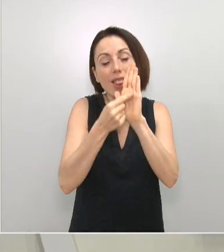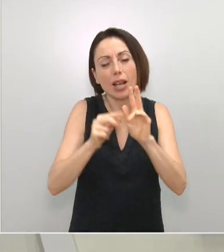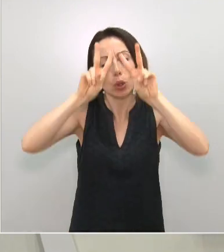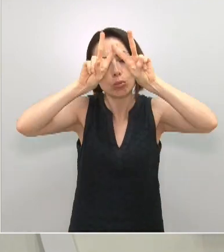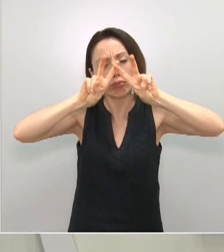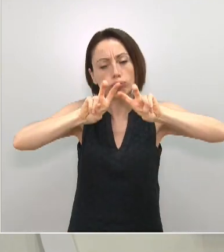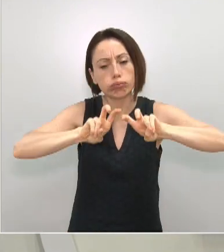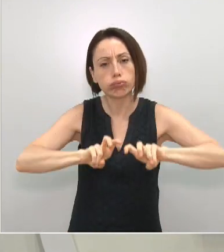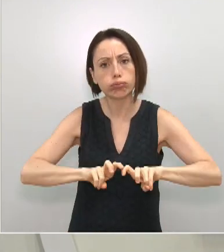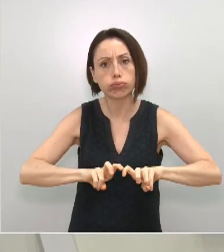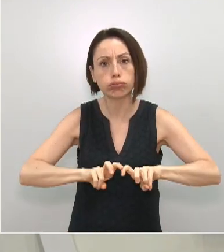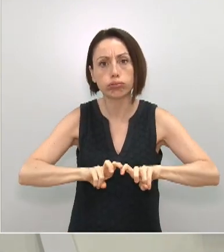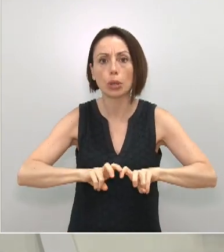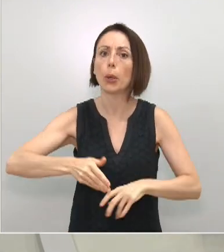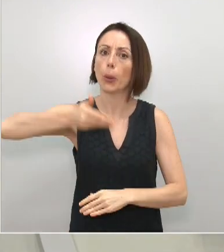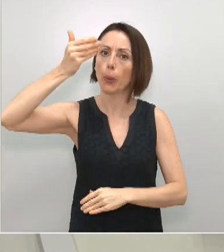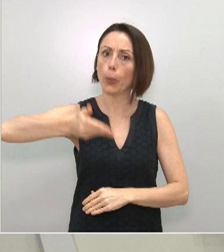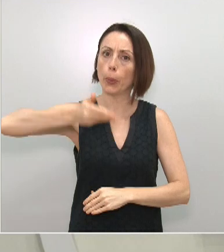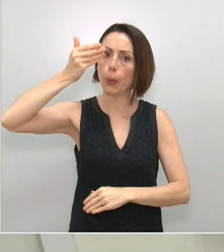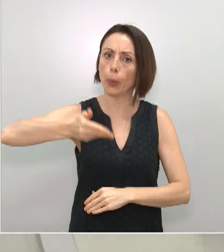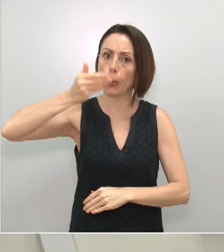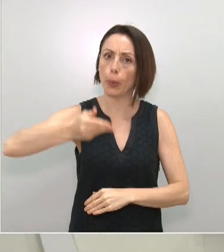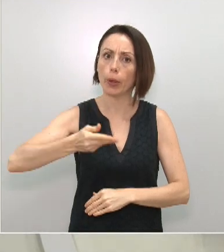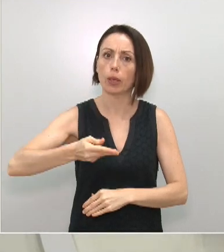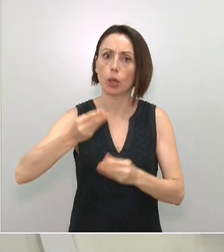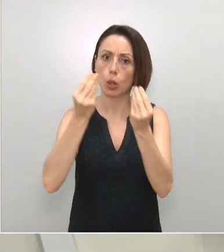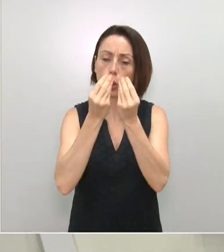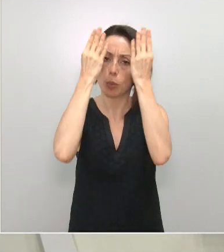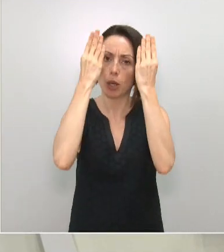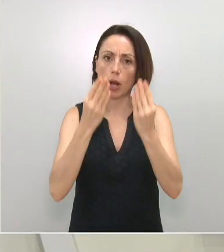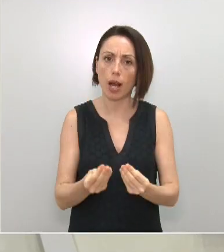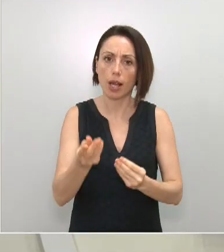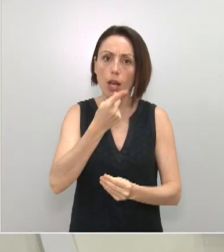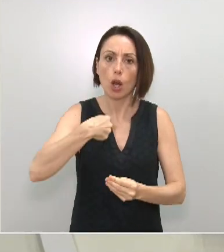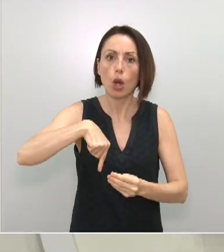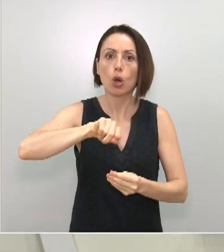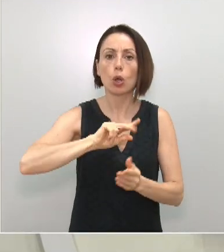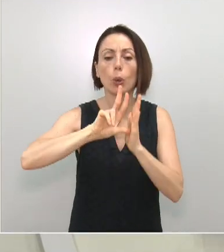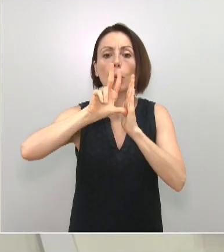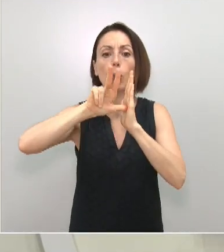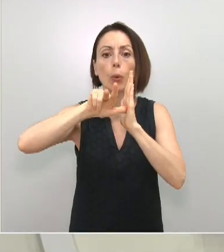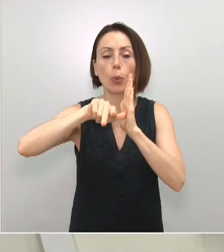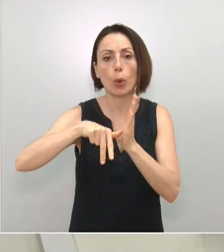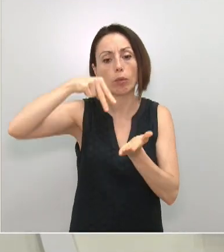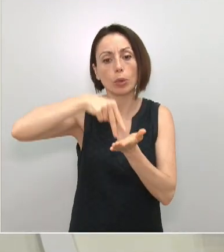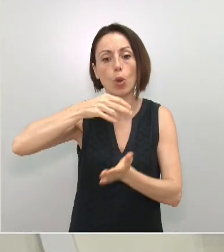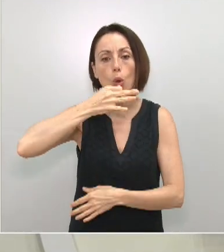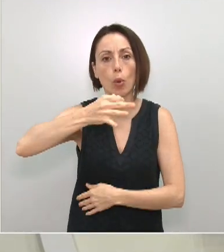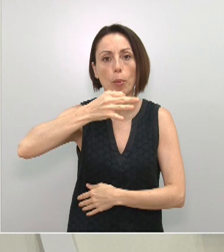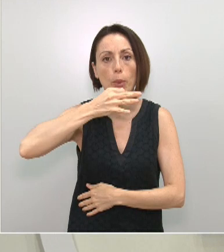analizar eran, sin duda, importantes, eran numerosos y hemos retrasado la salida para comparecer ante ustedes.